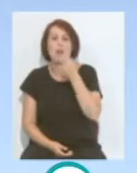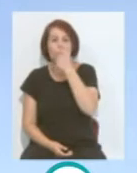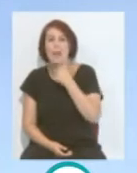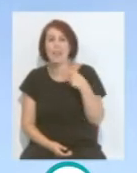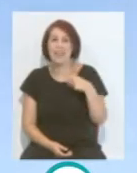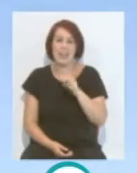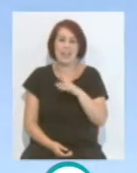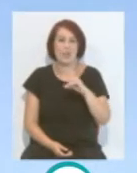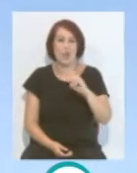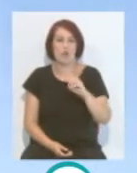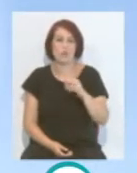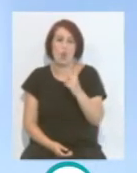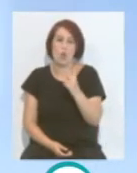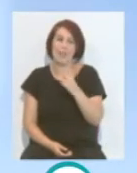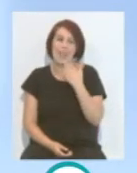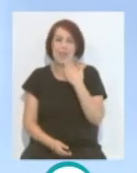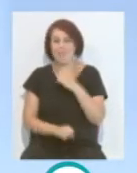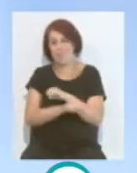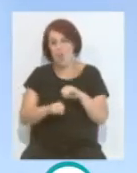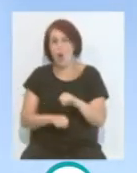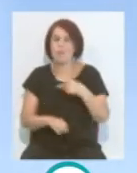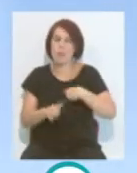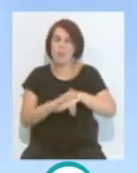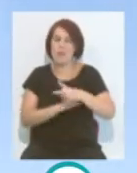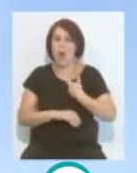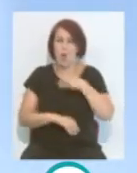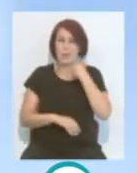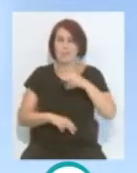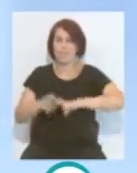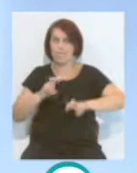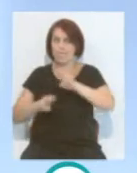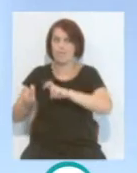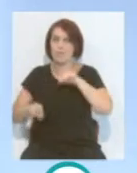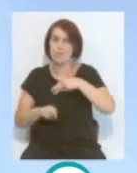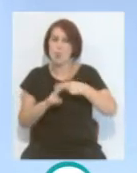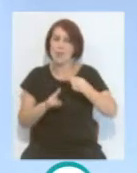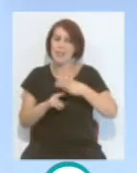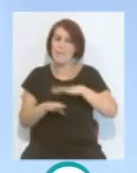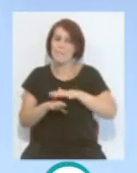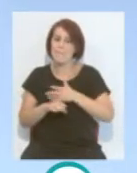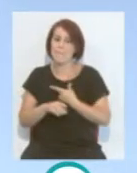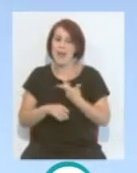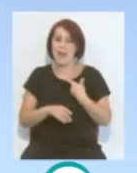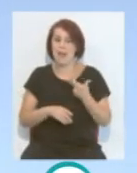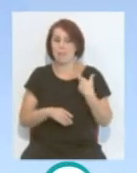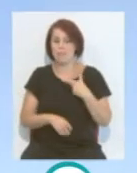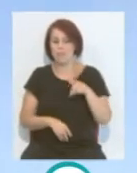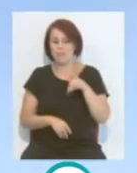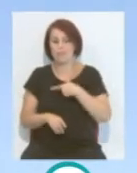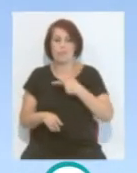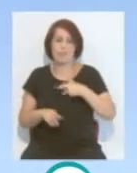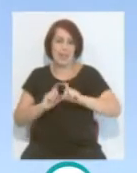Garrido, que también tienen una edad, están buscando también futbolistas jóvenes. Creo que también hay una política de rejuvenecer un poco la plantilla con